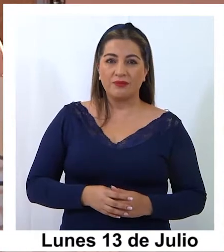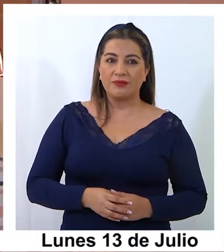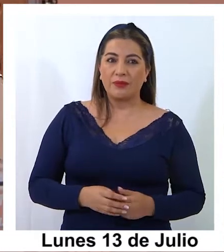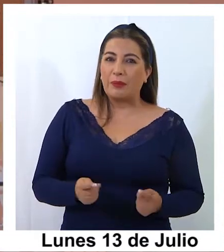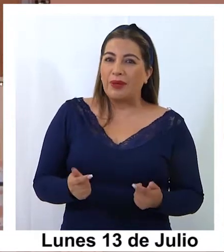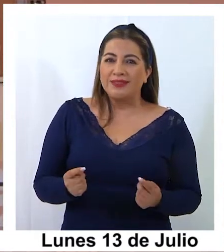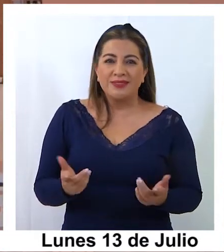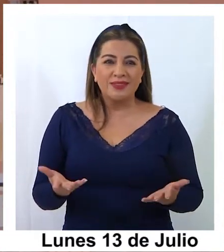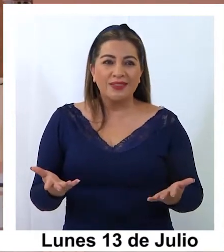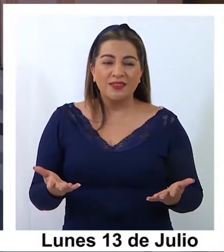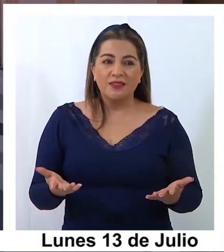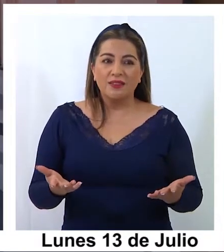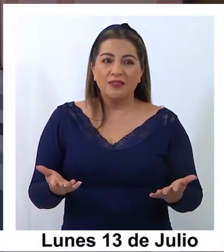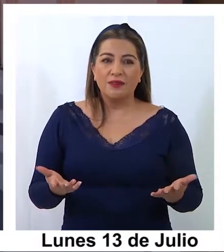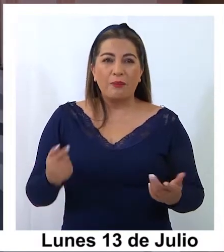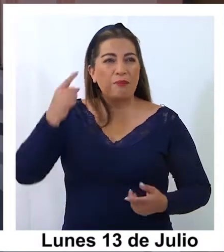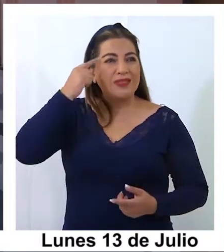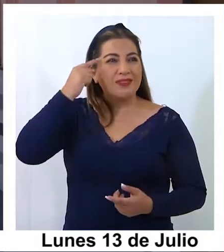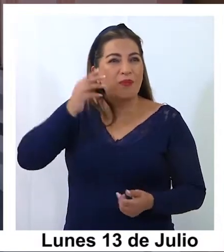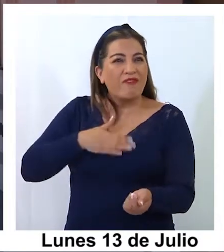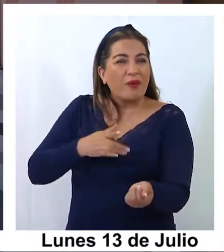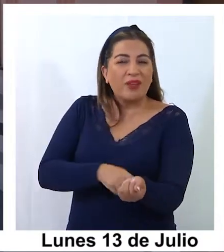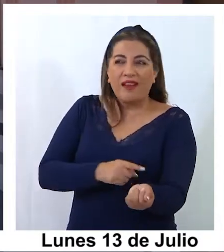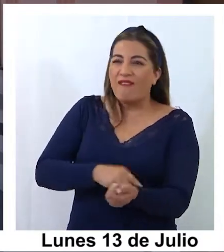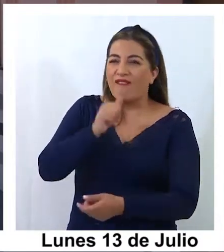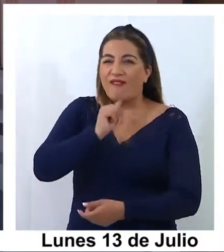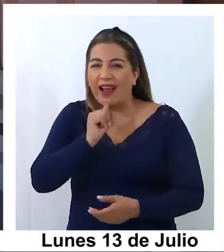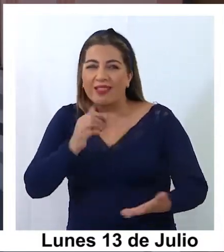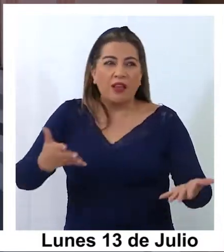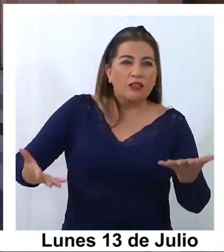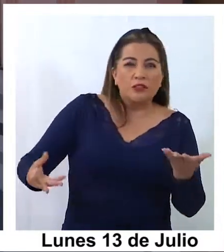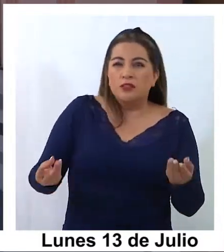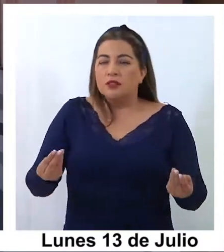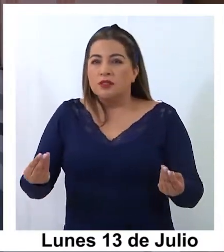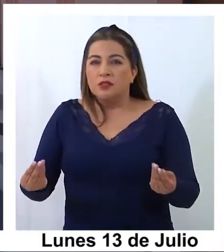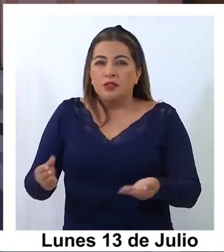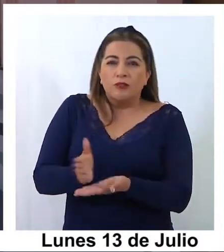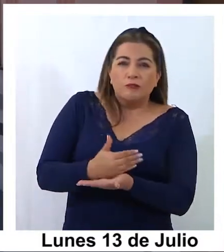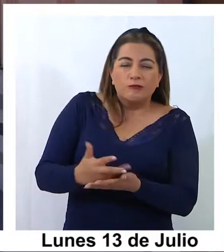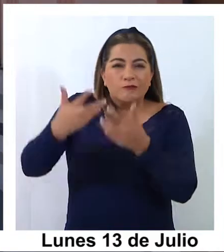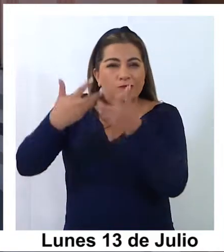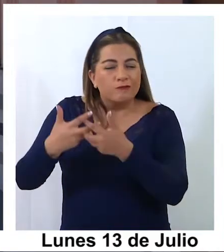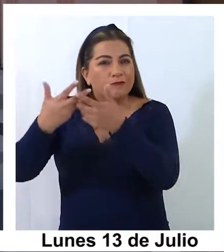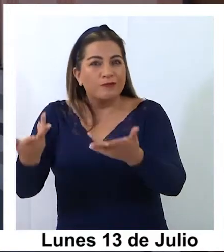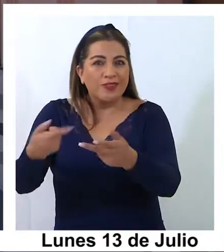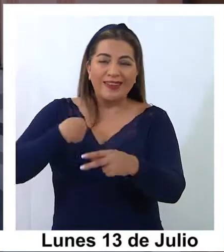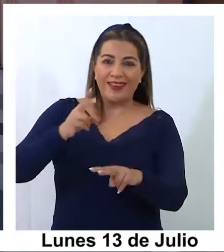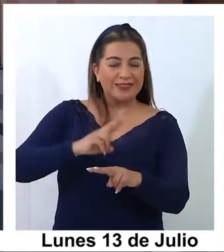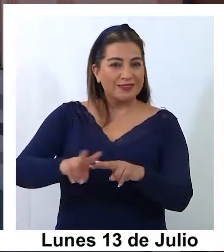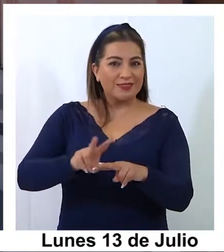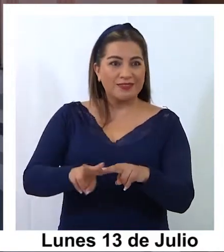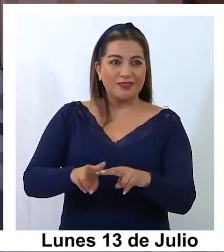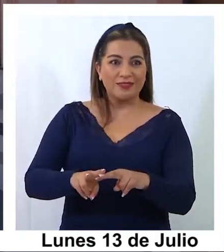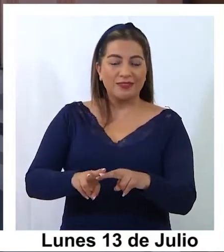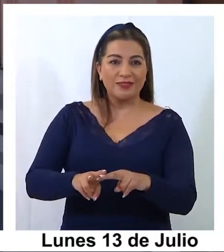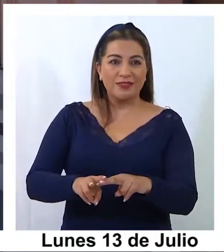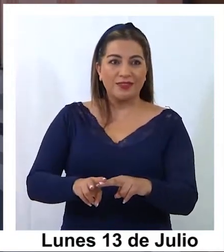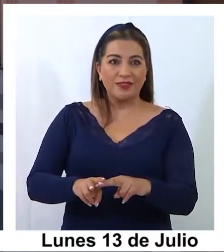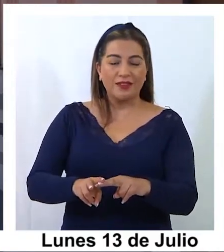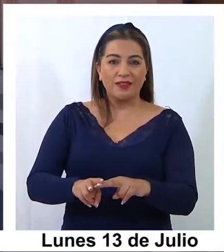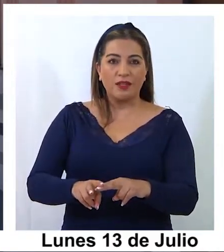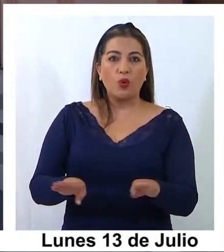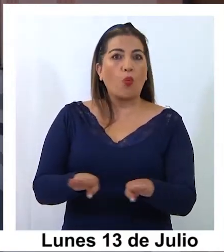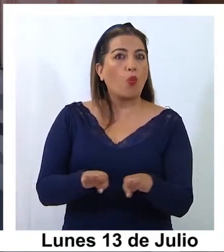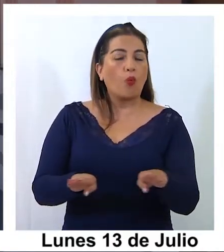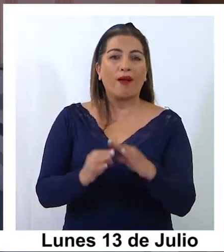algo nos faltaba. Entonces nos nació la idea de poder hacer el frontis de la iglesia.